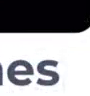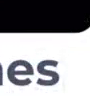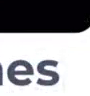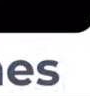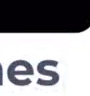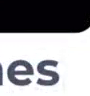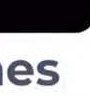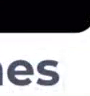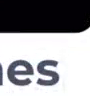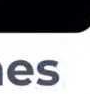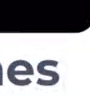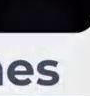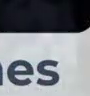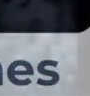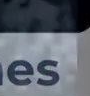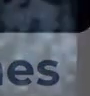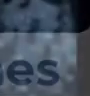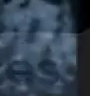Gracias. Gracias.